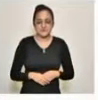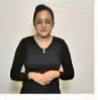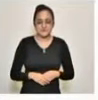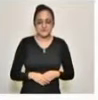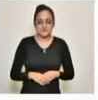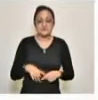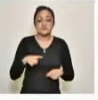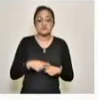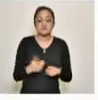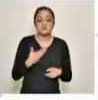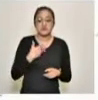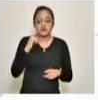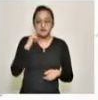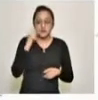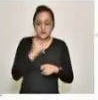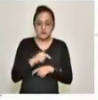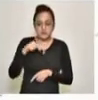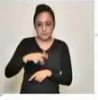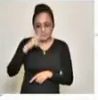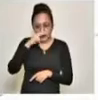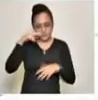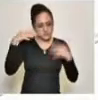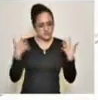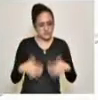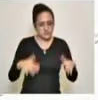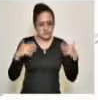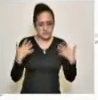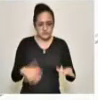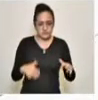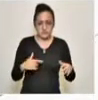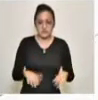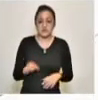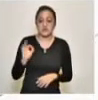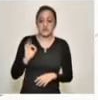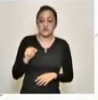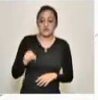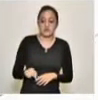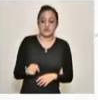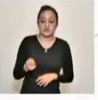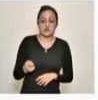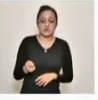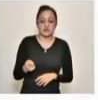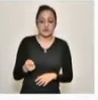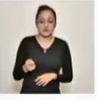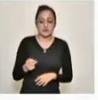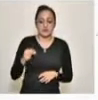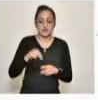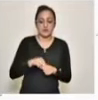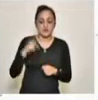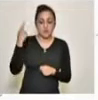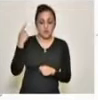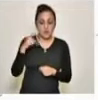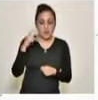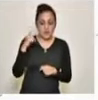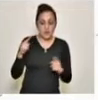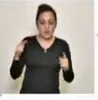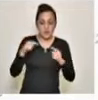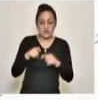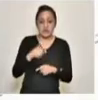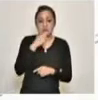reservas que se han encontrado en México y bueno, en el caso particular del país México, Puebla, se ha